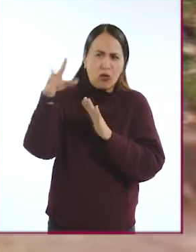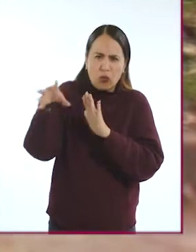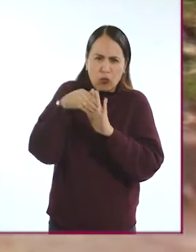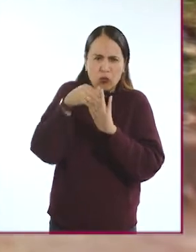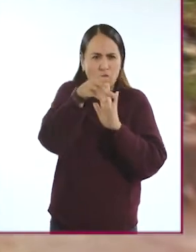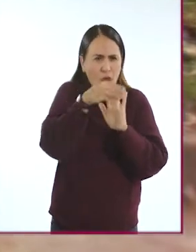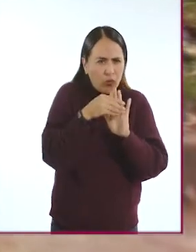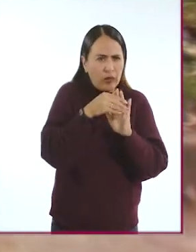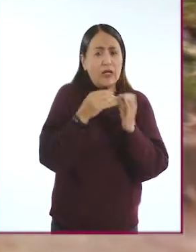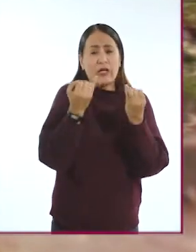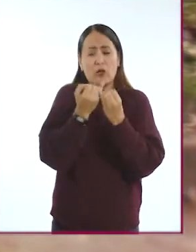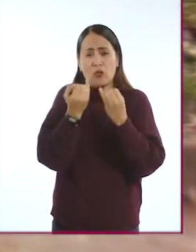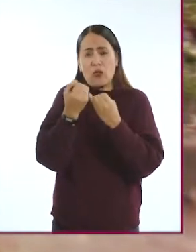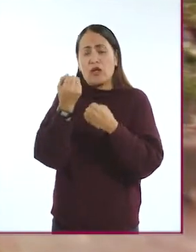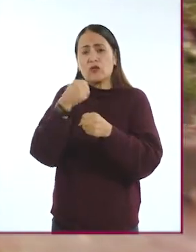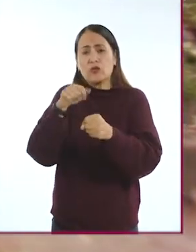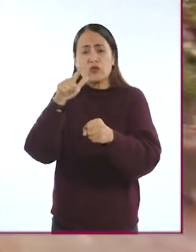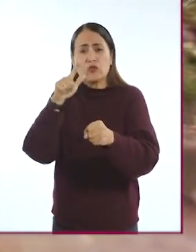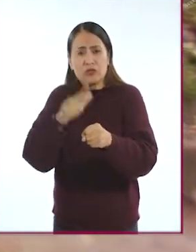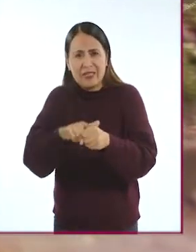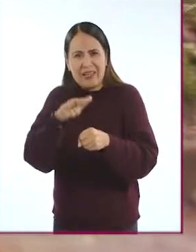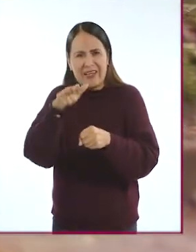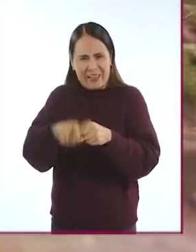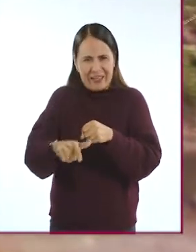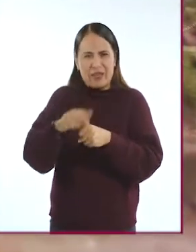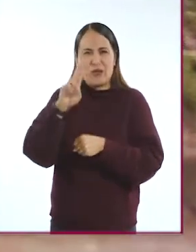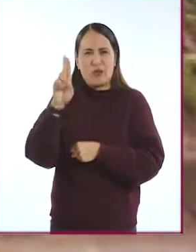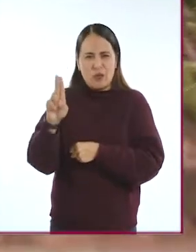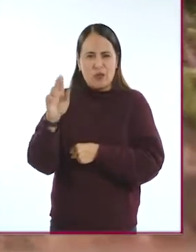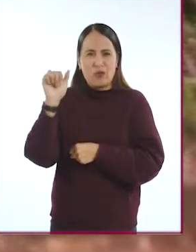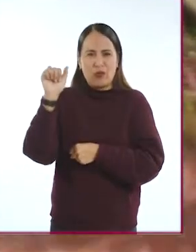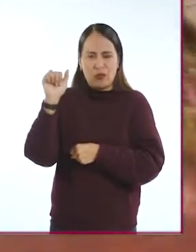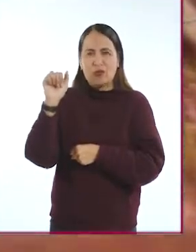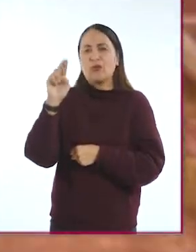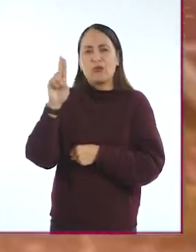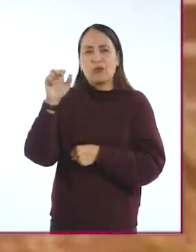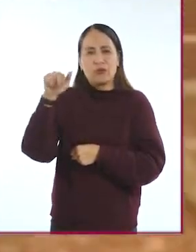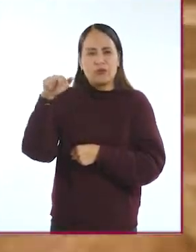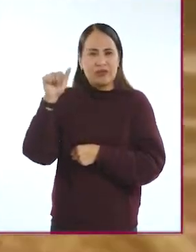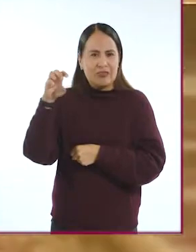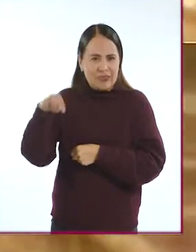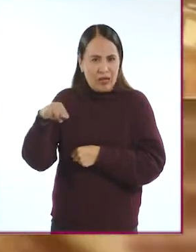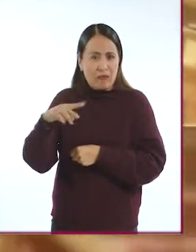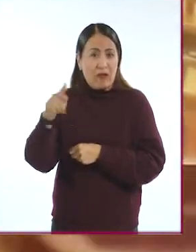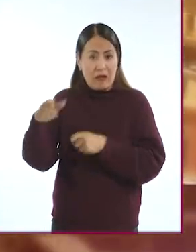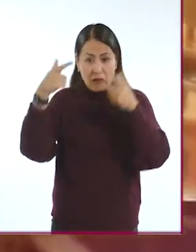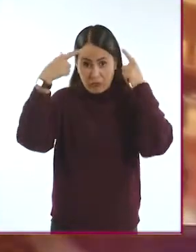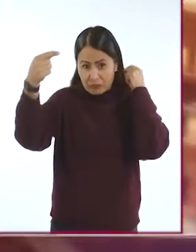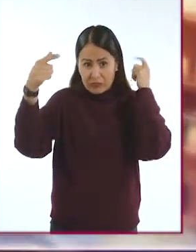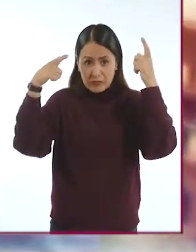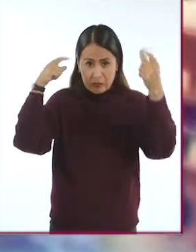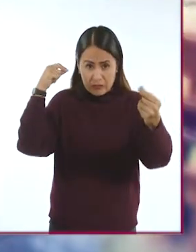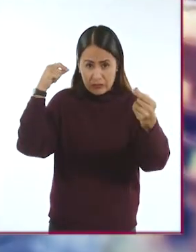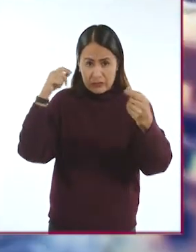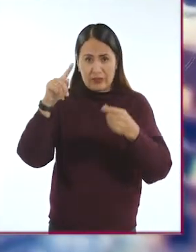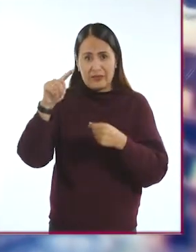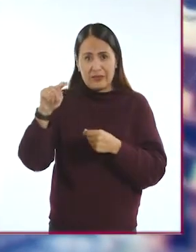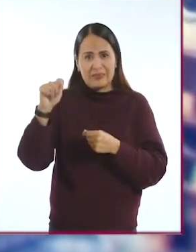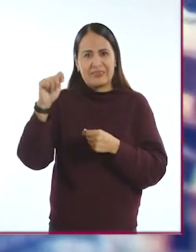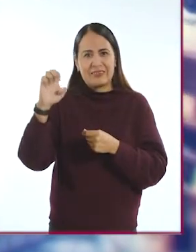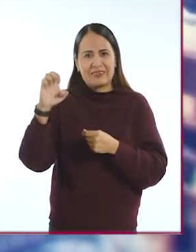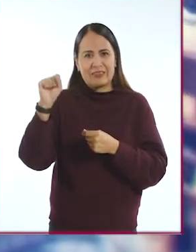Sociólogo de formación por la Facultad de Ciencias Políticas y Sociales de la UNAM, donde se tituló con la tesis